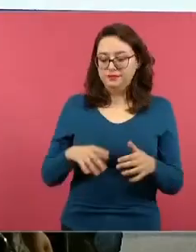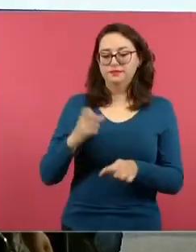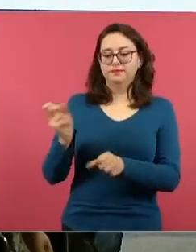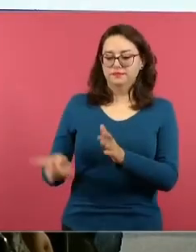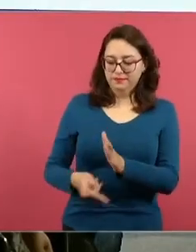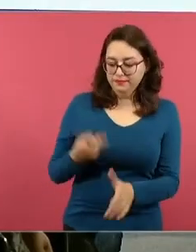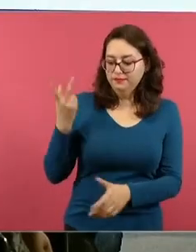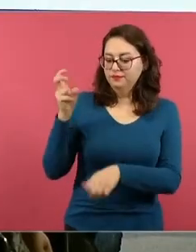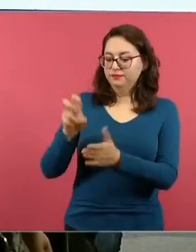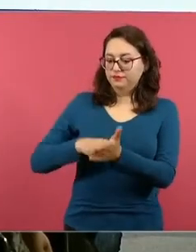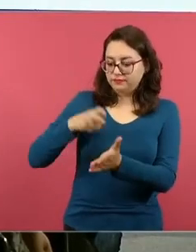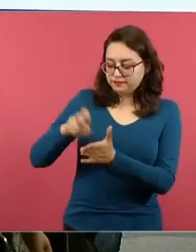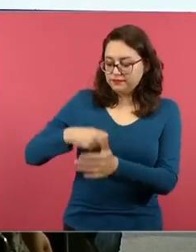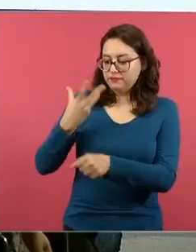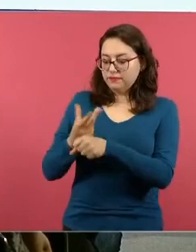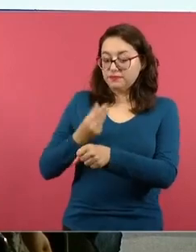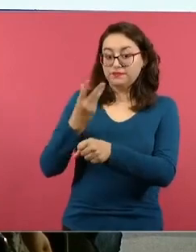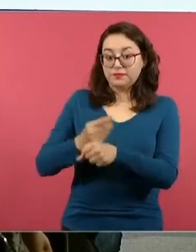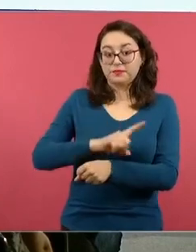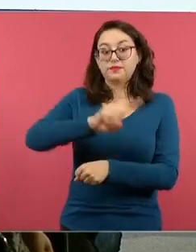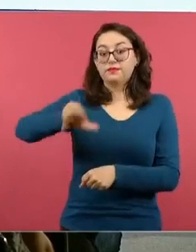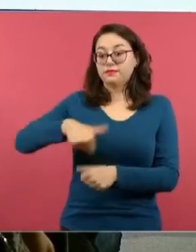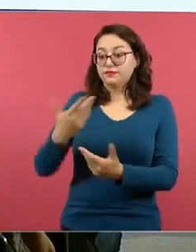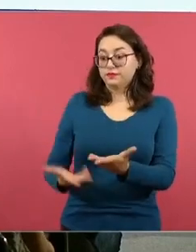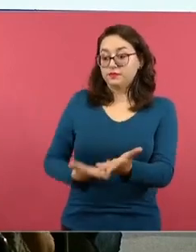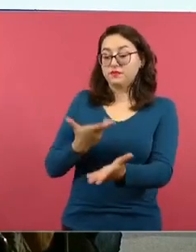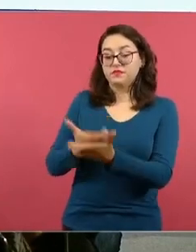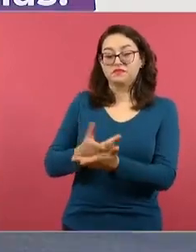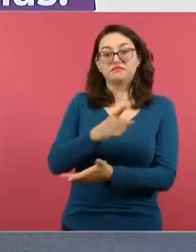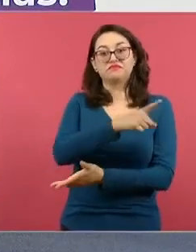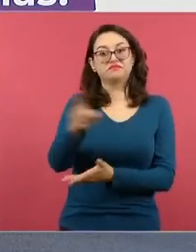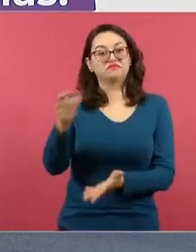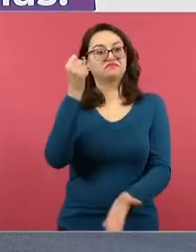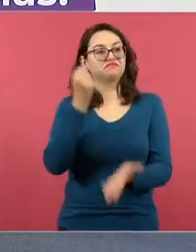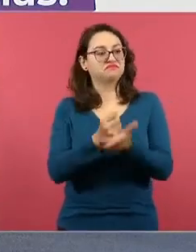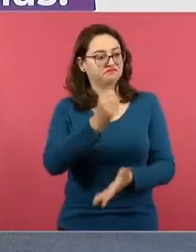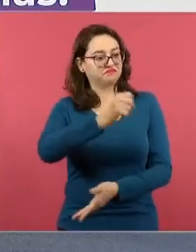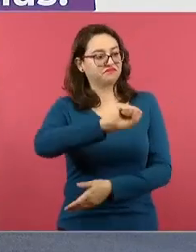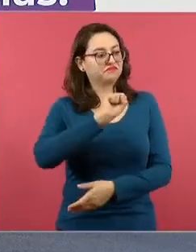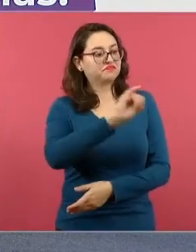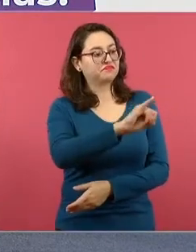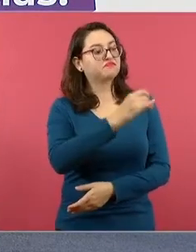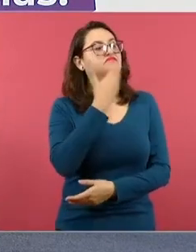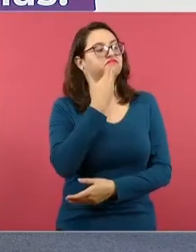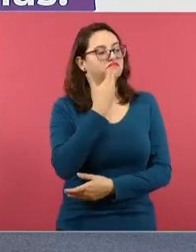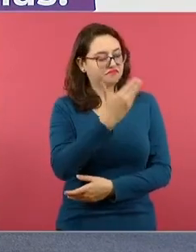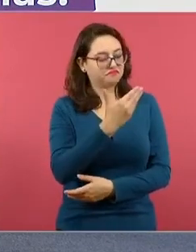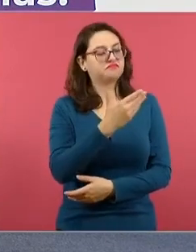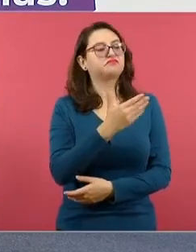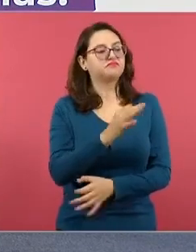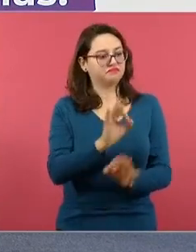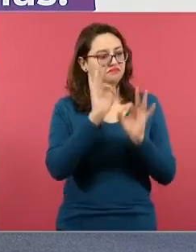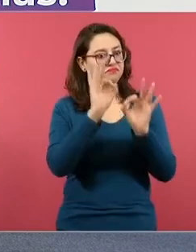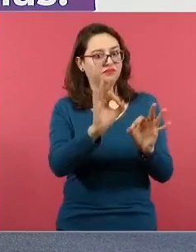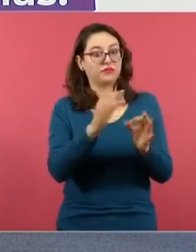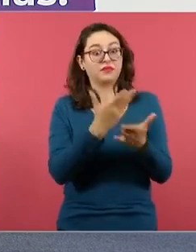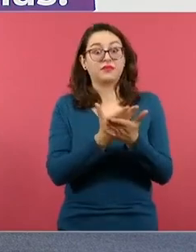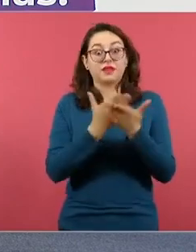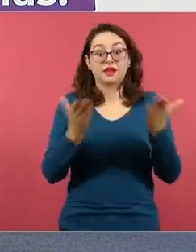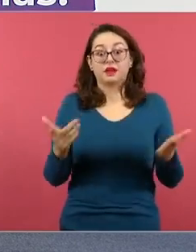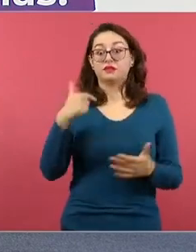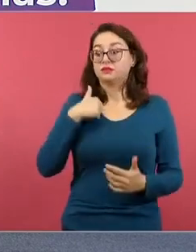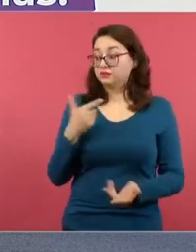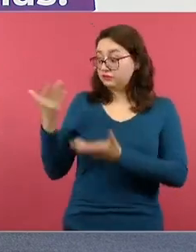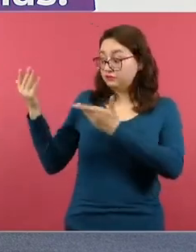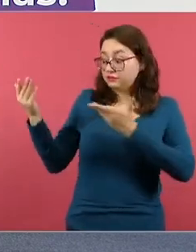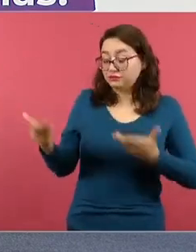proyecto se iba a publicar y pues más emoción me dio cuando me invitaron a Palacio Nacional, en representación